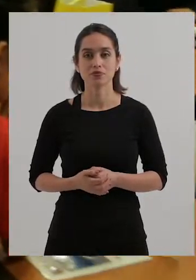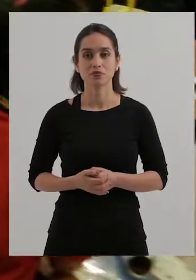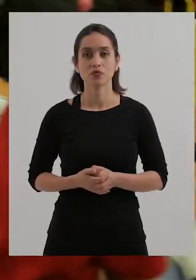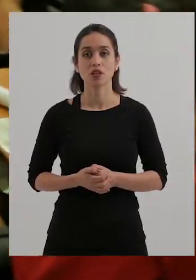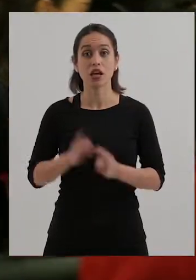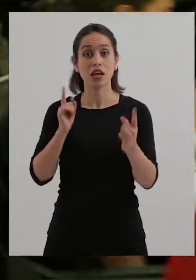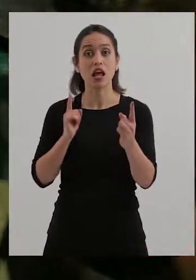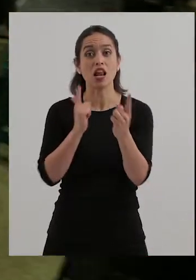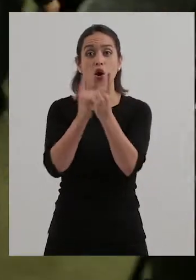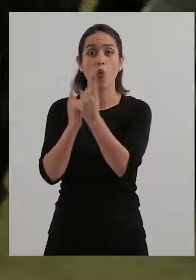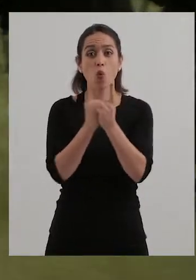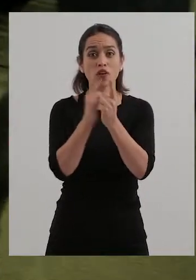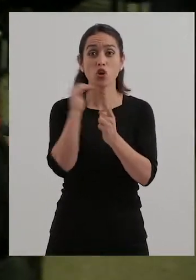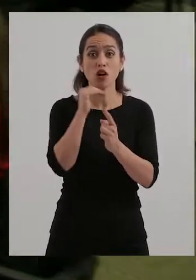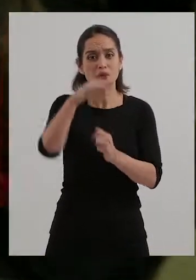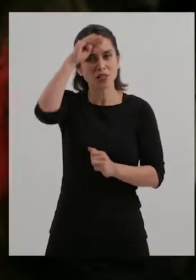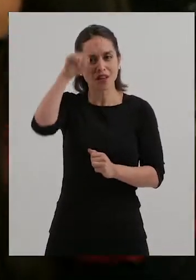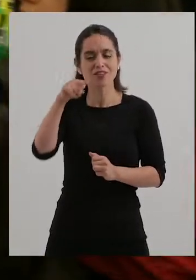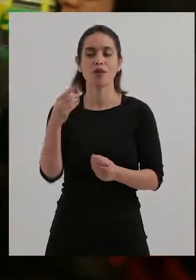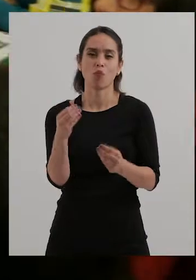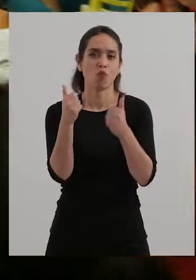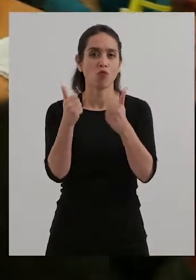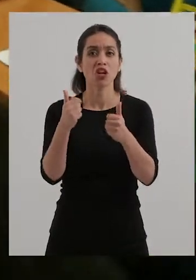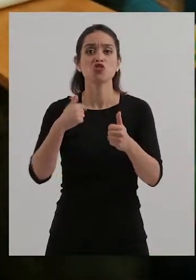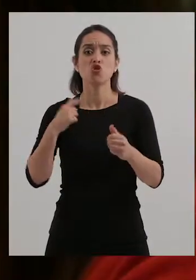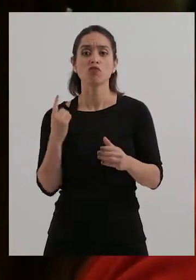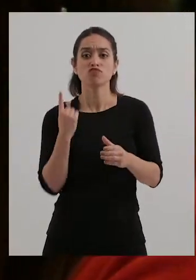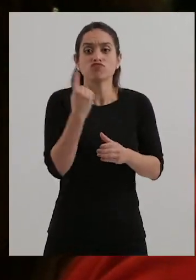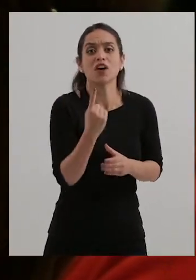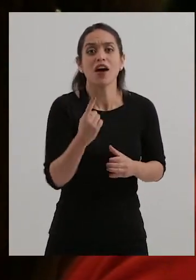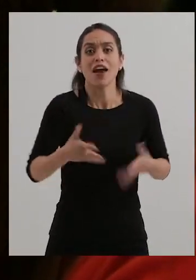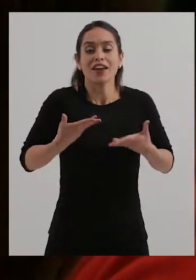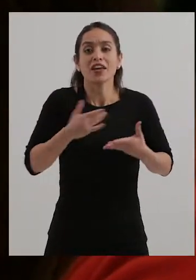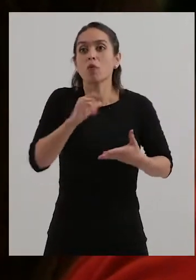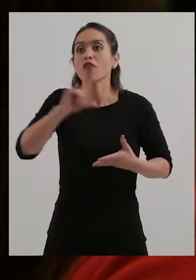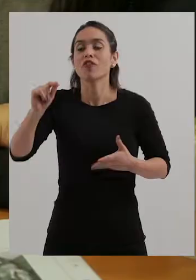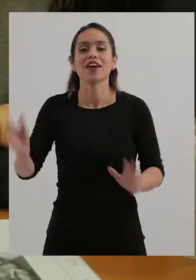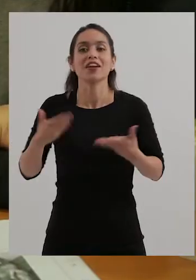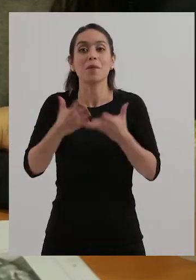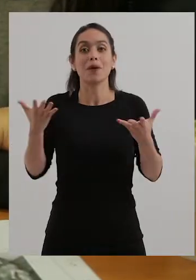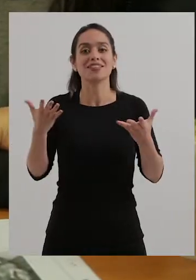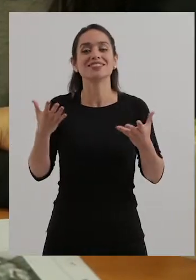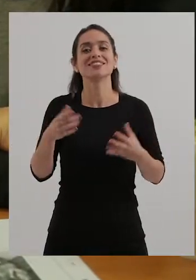La experiencia del speed dating fue fantástica. Yo entré con energía y salí con energía mayor. Esas niñas eran